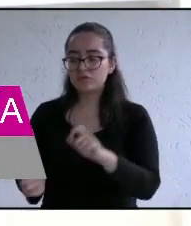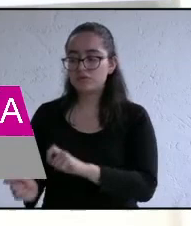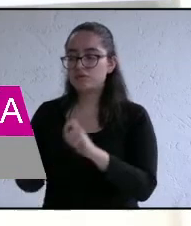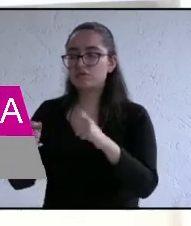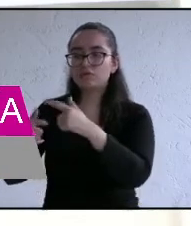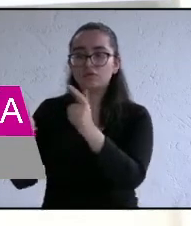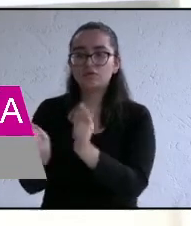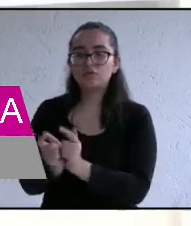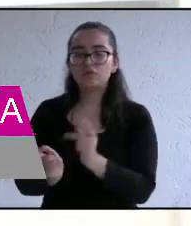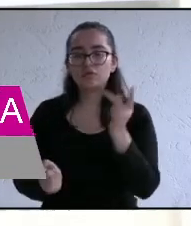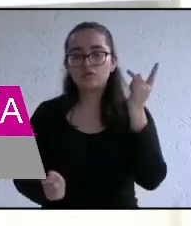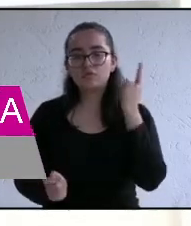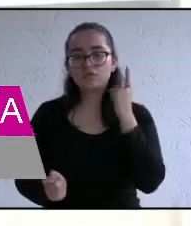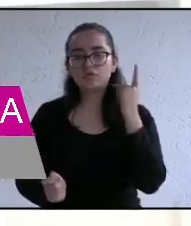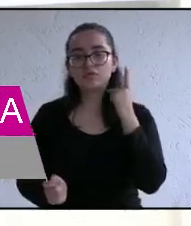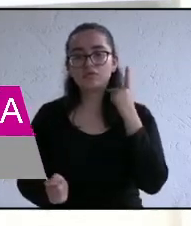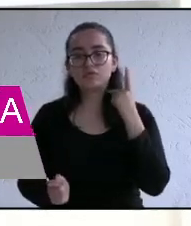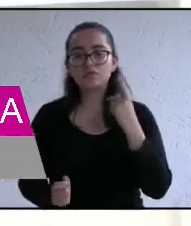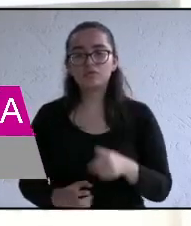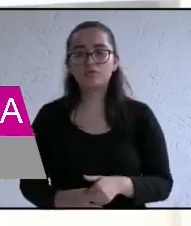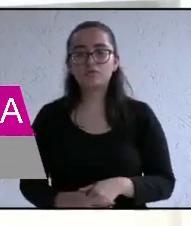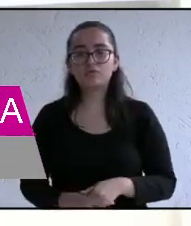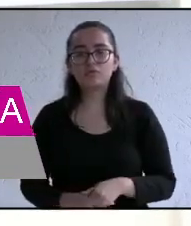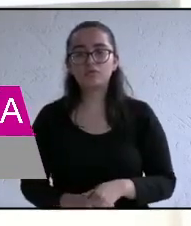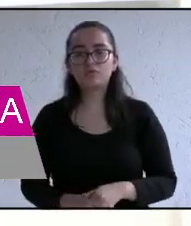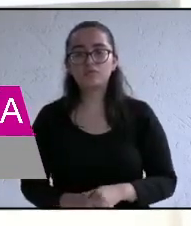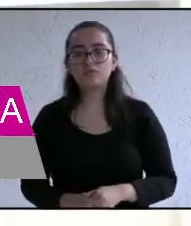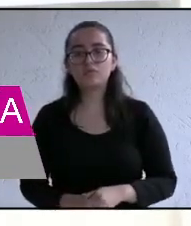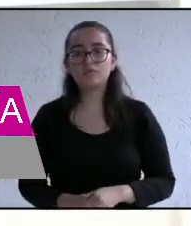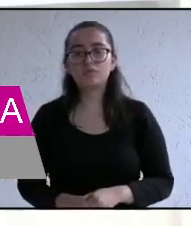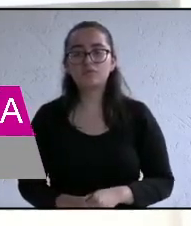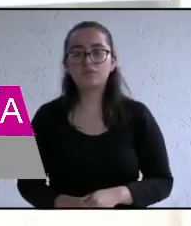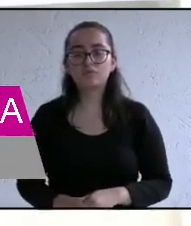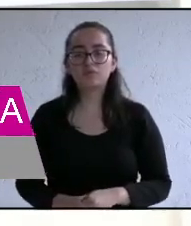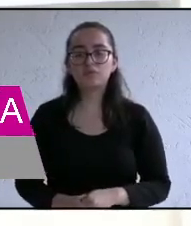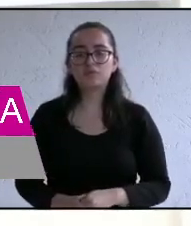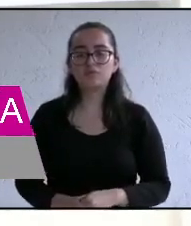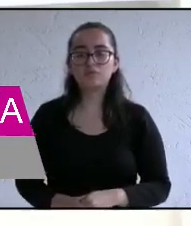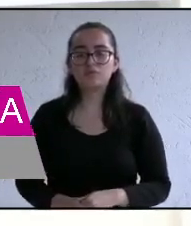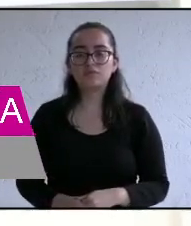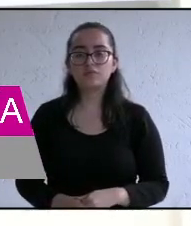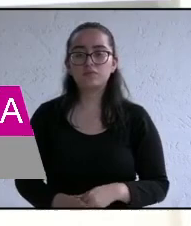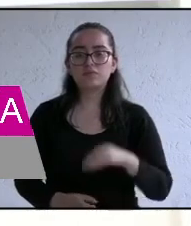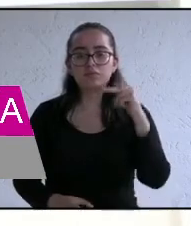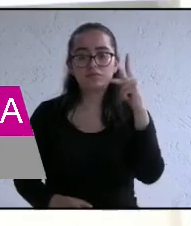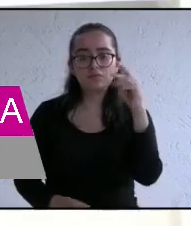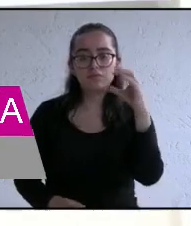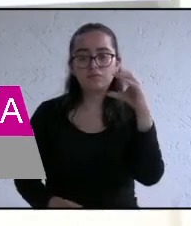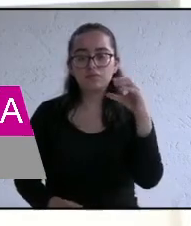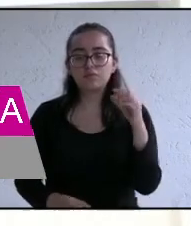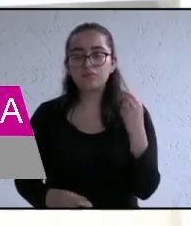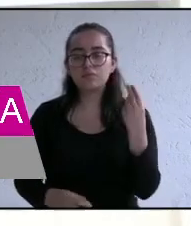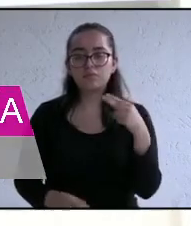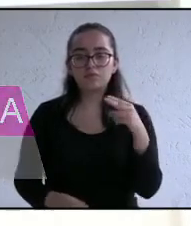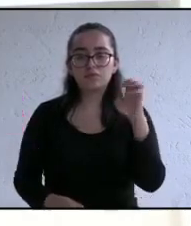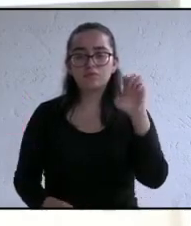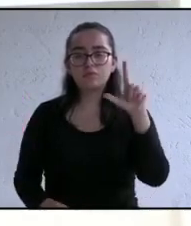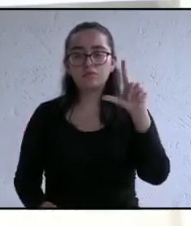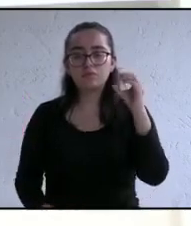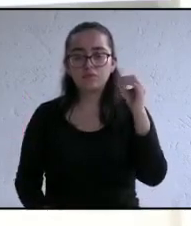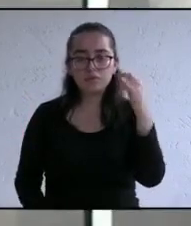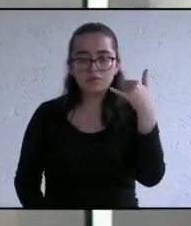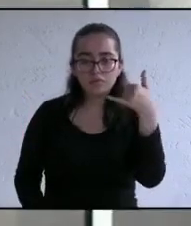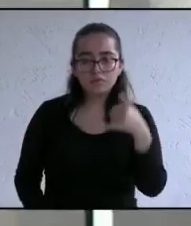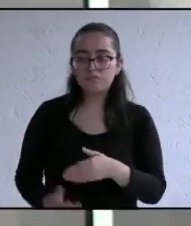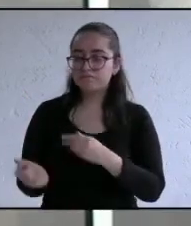el turno con 30 segundos en esta conclusión y despedida al candidato del partido cardenista Eloy Alejandro Sampieri